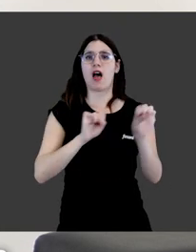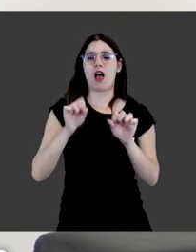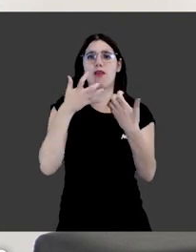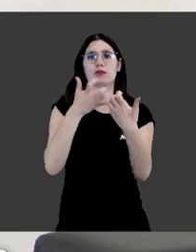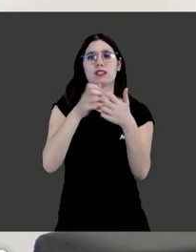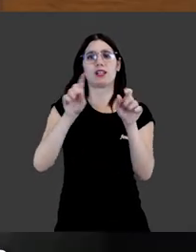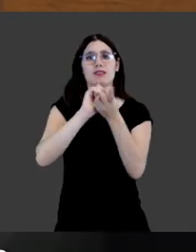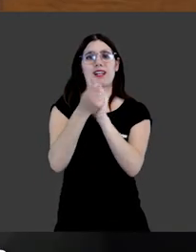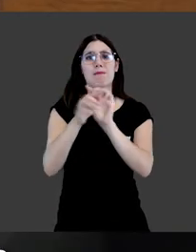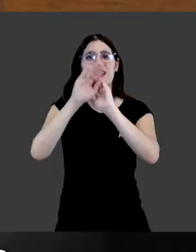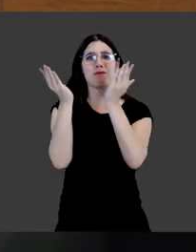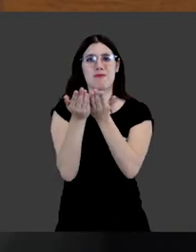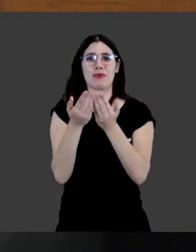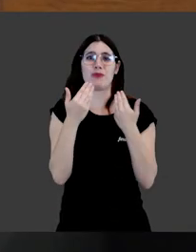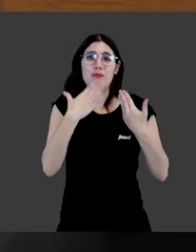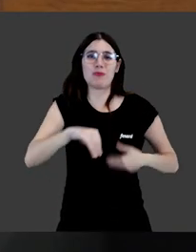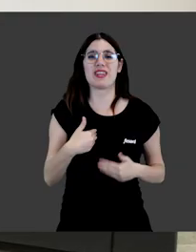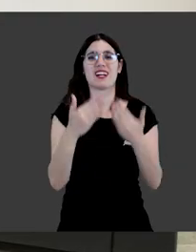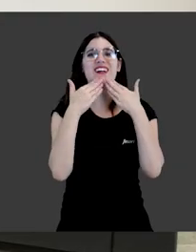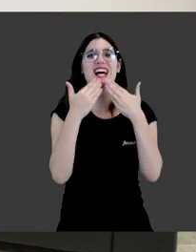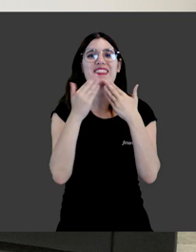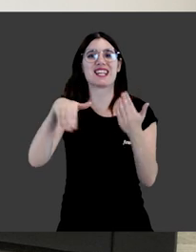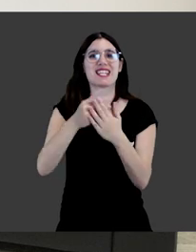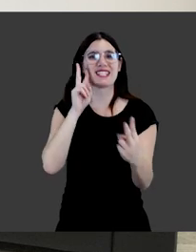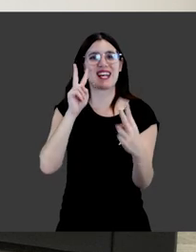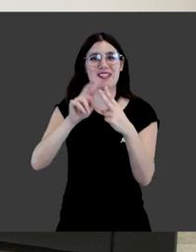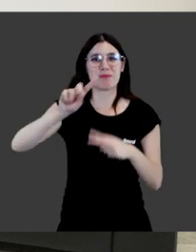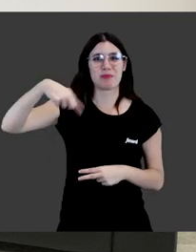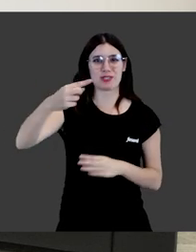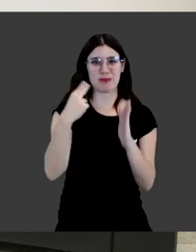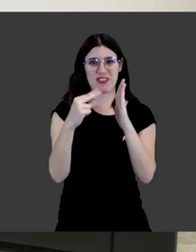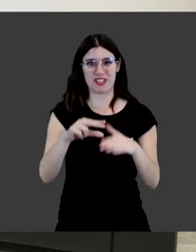para cambiar el mundo. Muchas gracias y hasta el próximo vídeo.